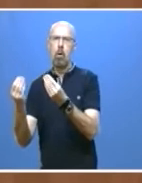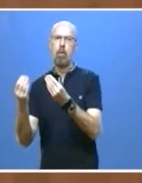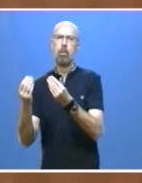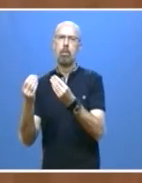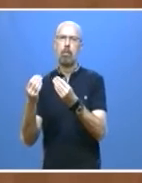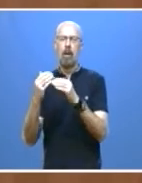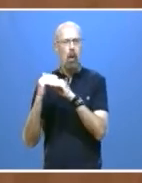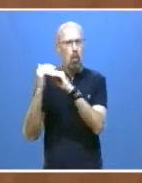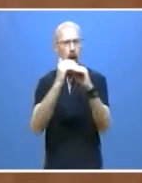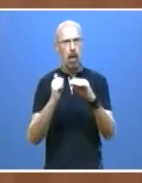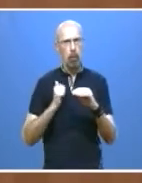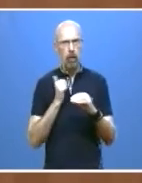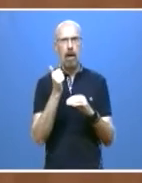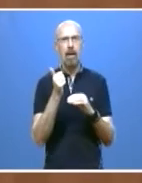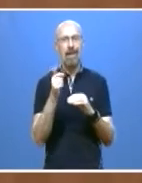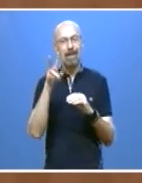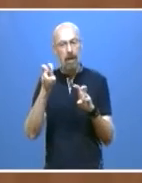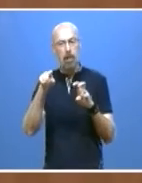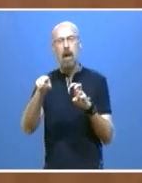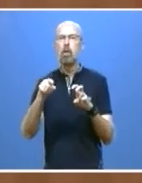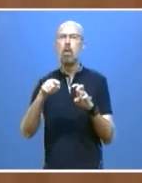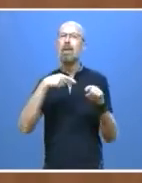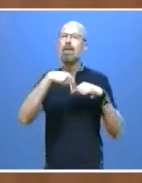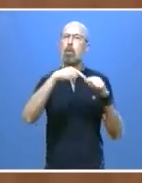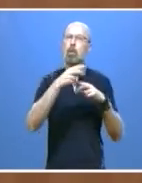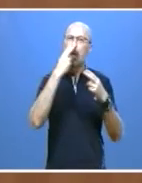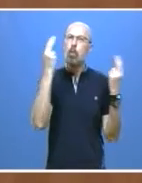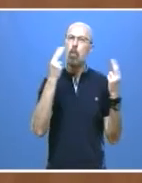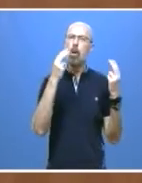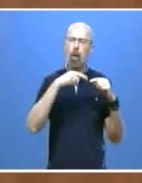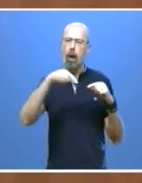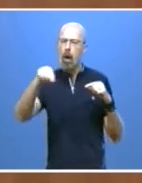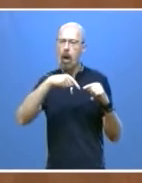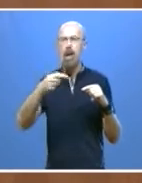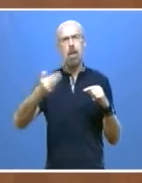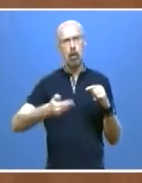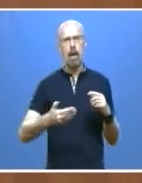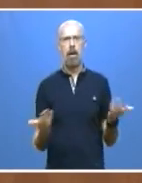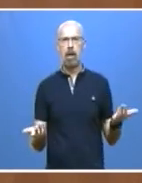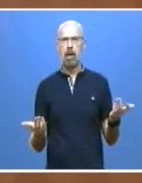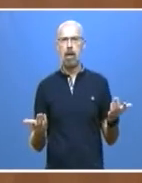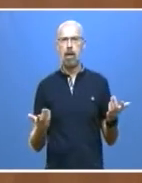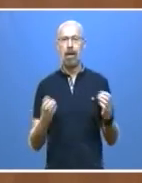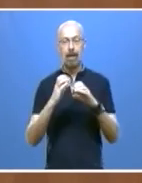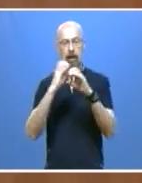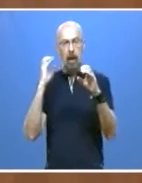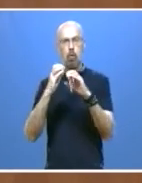es esencial. El transporte público va a llegar a todos y cada uno de nuestros pueblos,